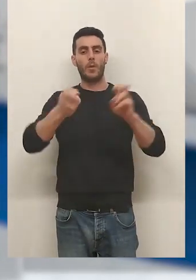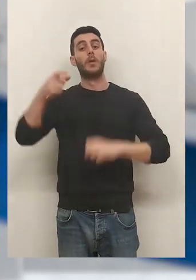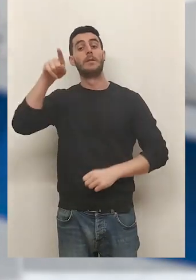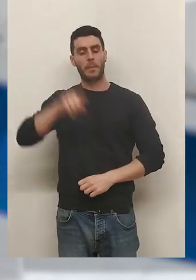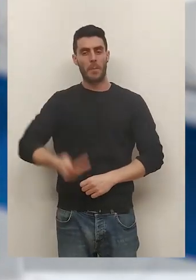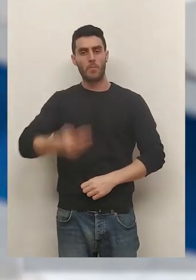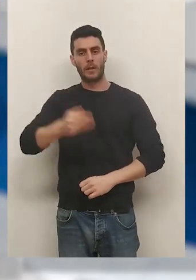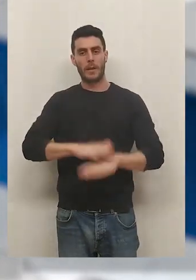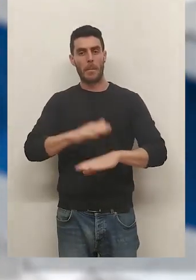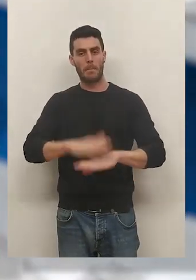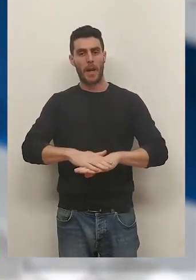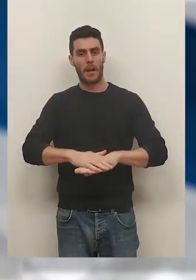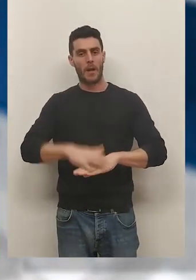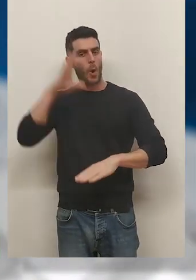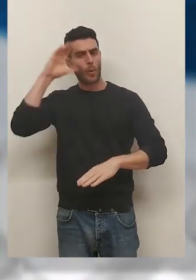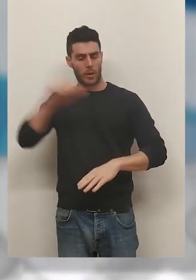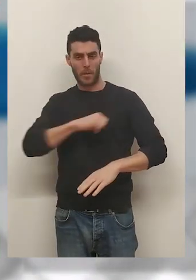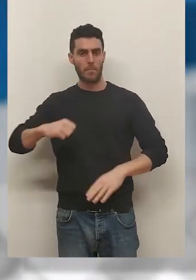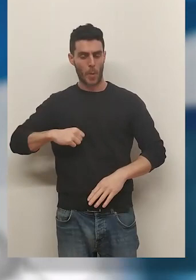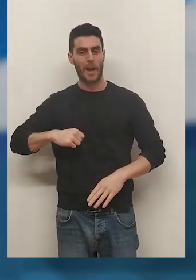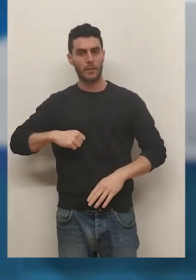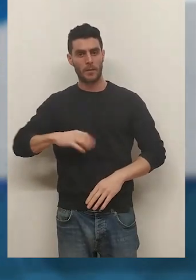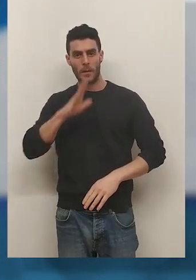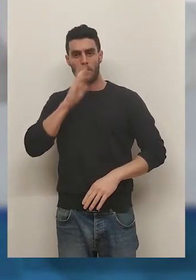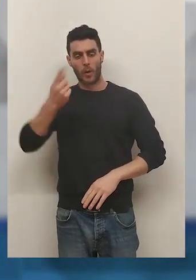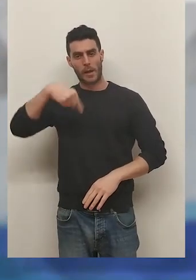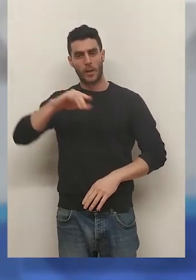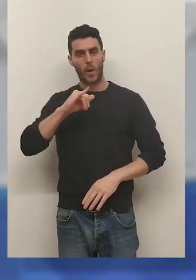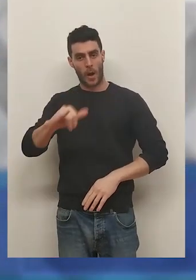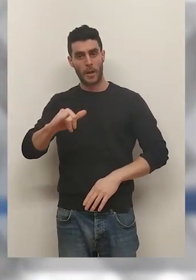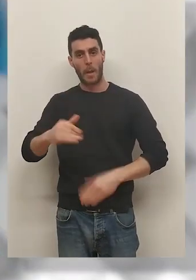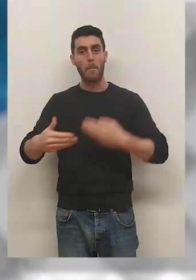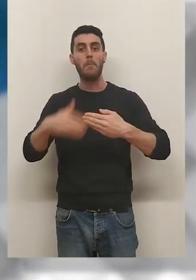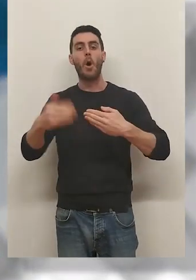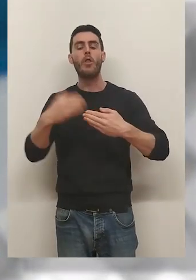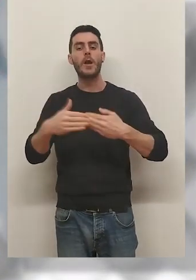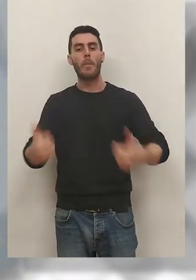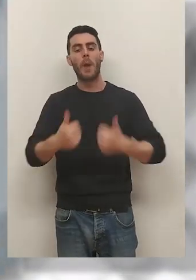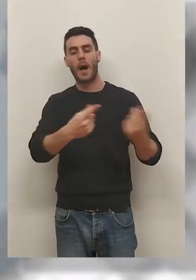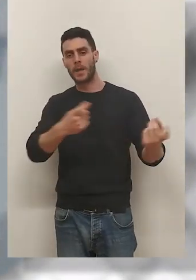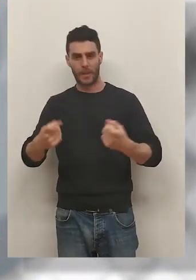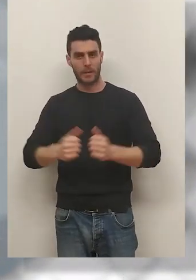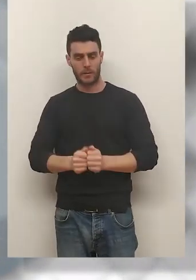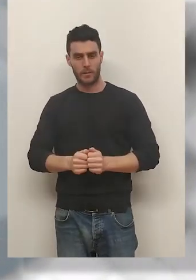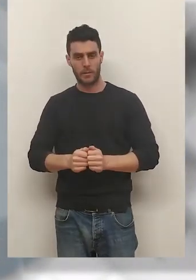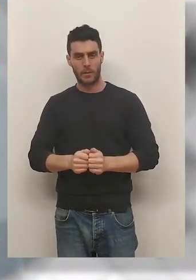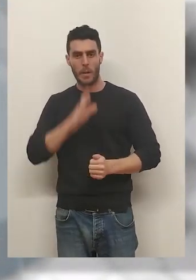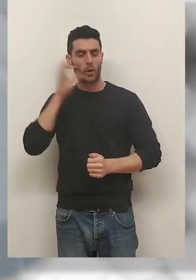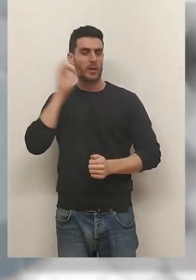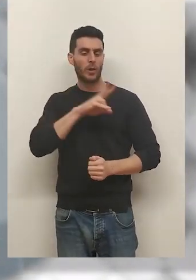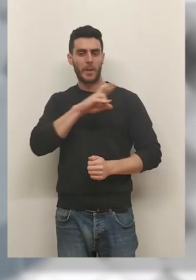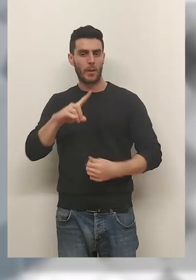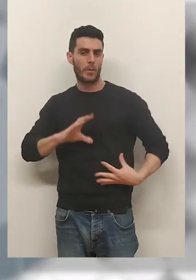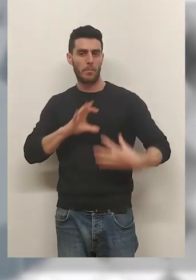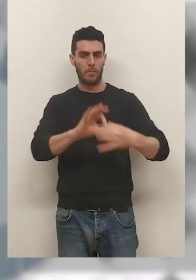también importante para los propios agentes de la Guardia Civil que deben disponer de dotaciones modernas, de dotaciones acordes al siglo